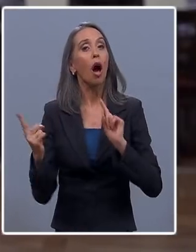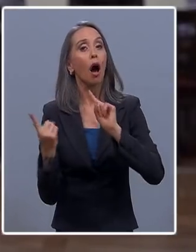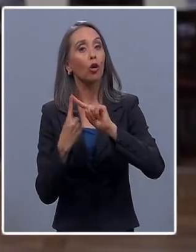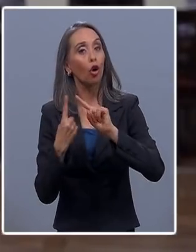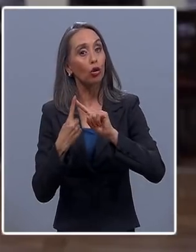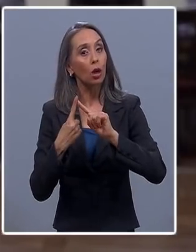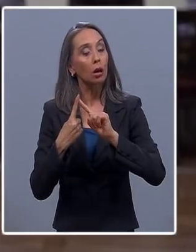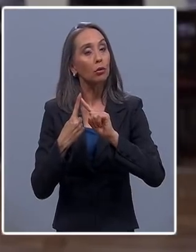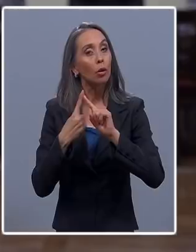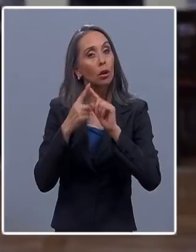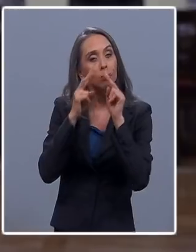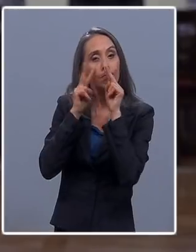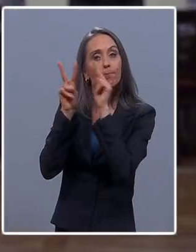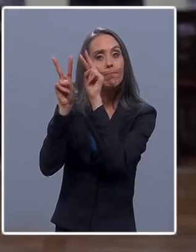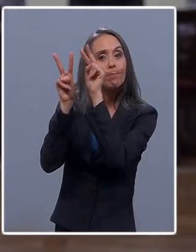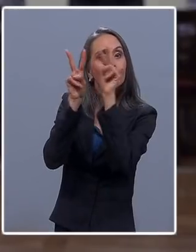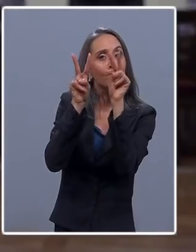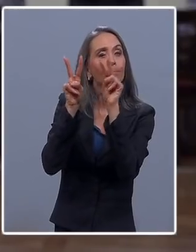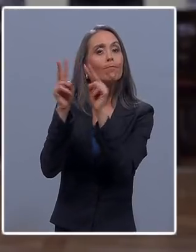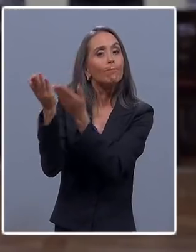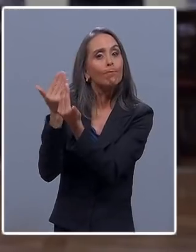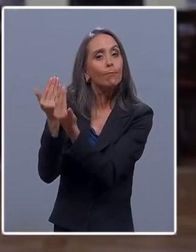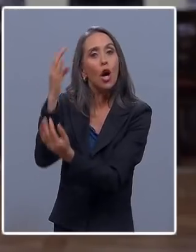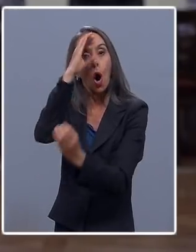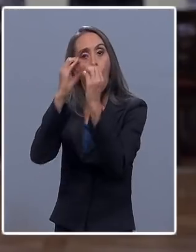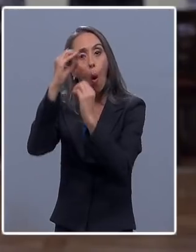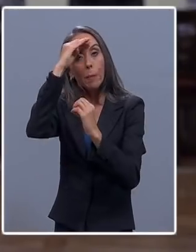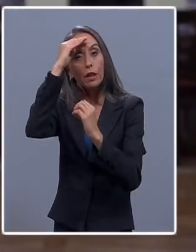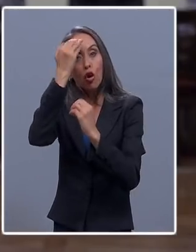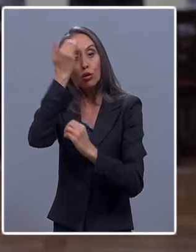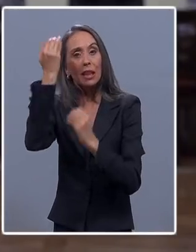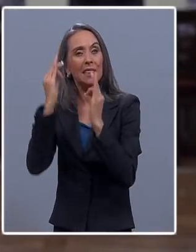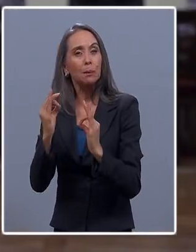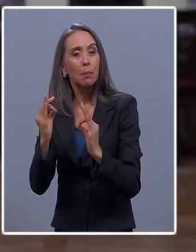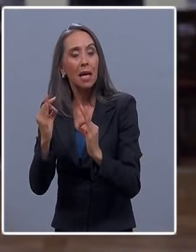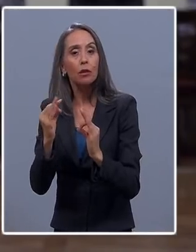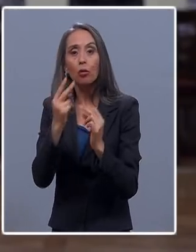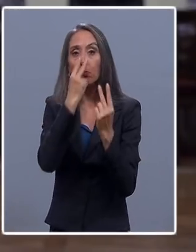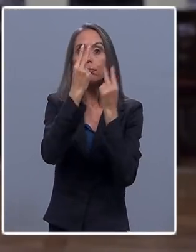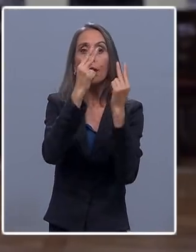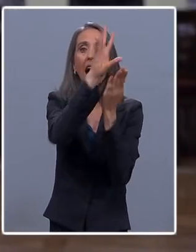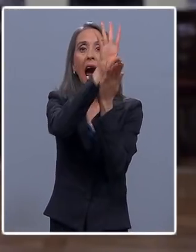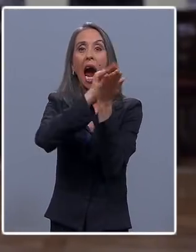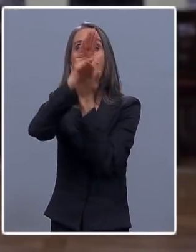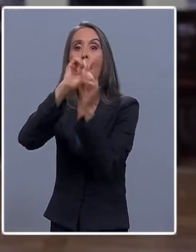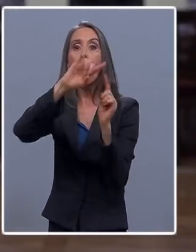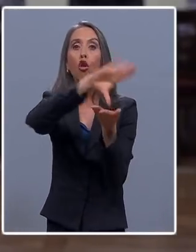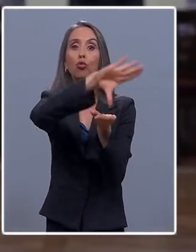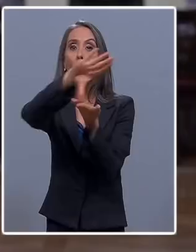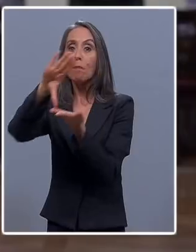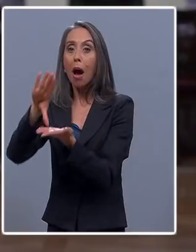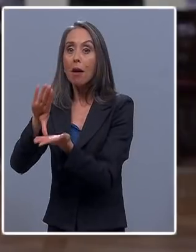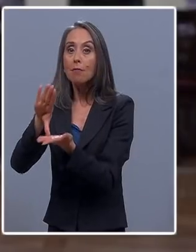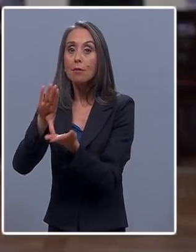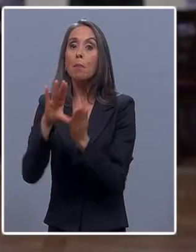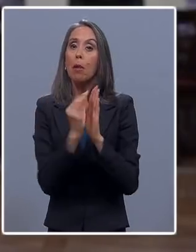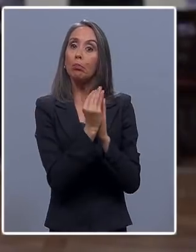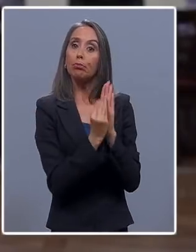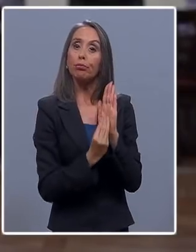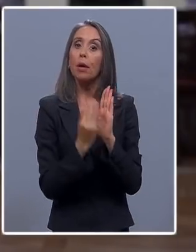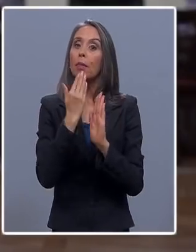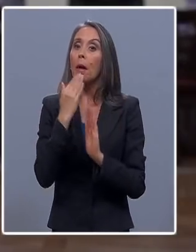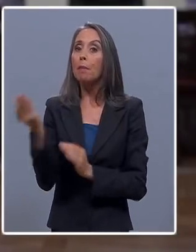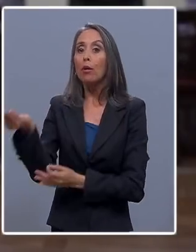y siguiendo muy de cerca la opinión de nuestros expertos y los ejemplos de otros países y también las